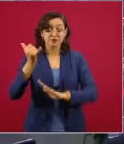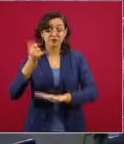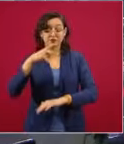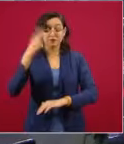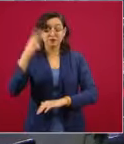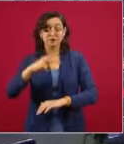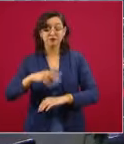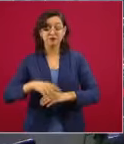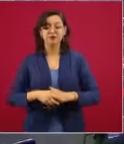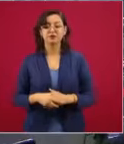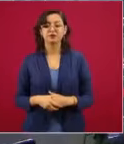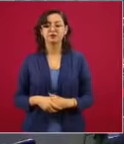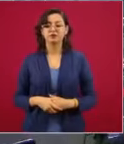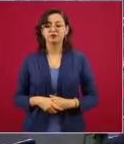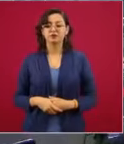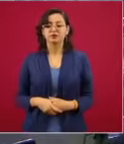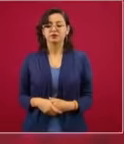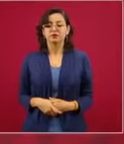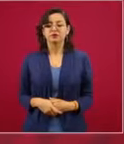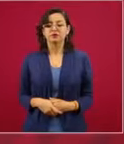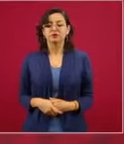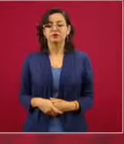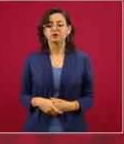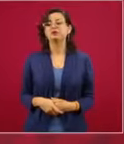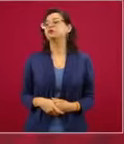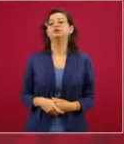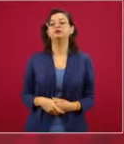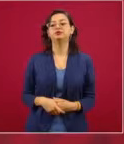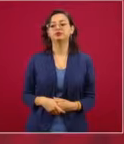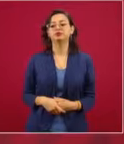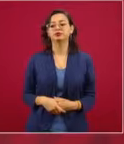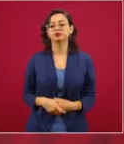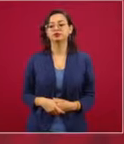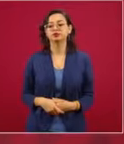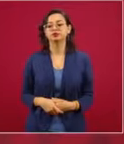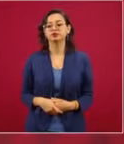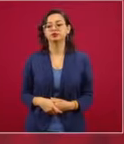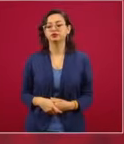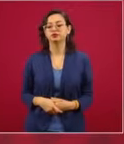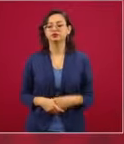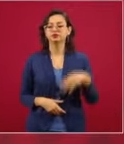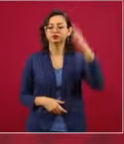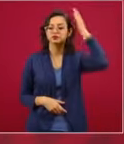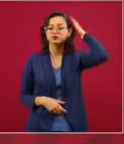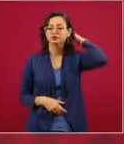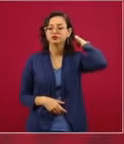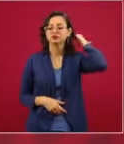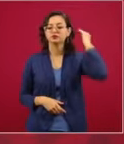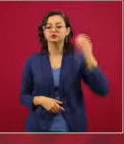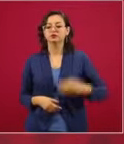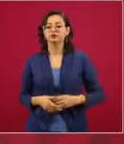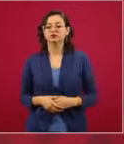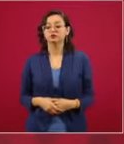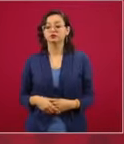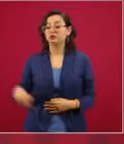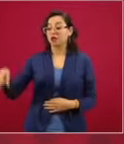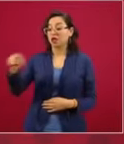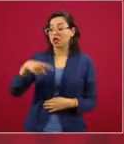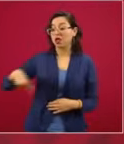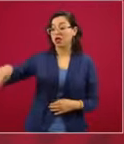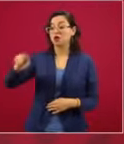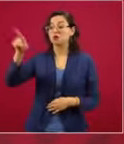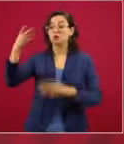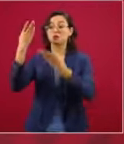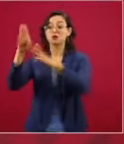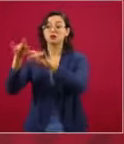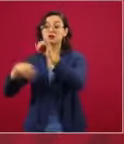Pues si ellos consiguen financiamiento de la Banca Internacional, adelante, pero